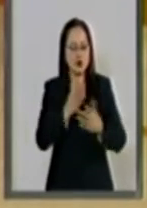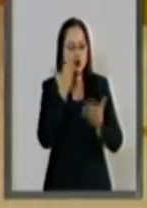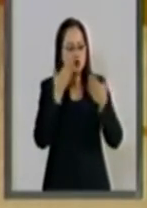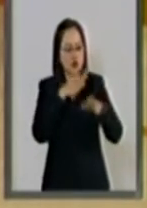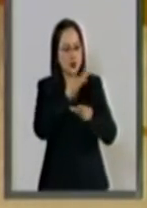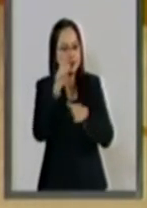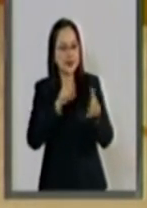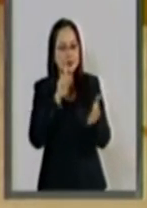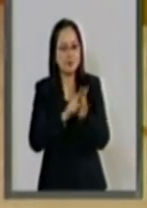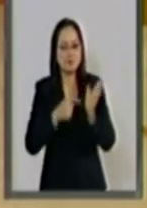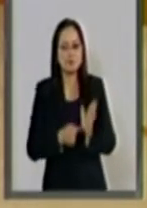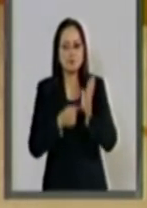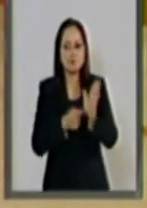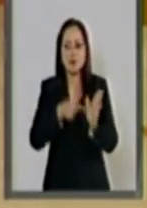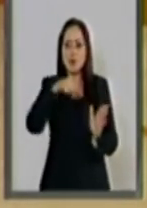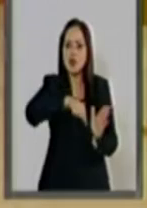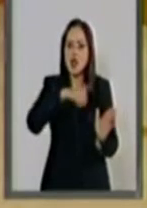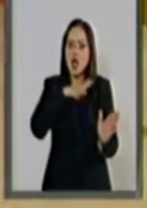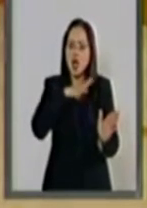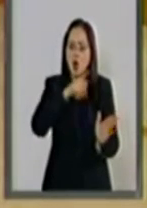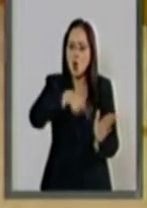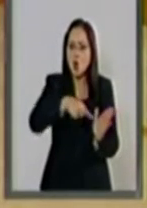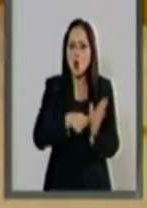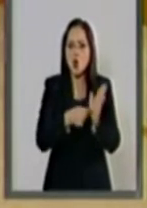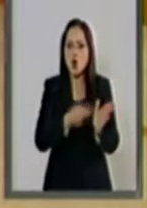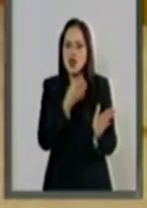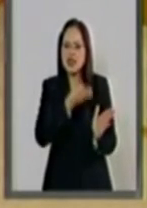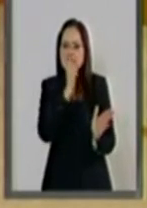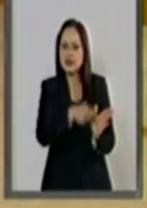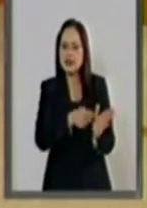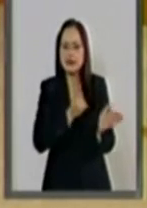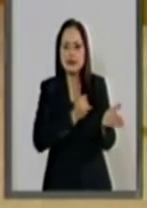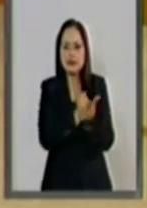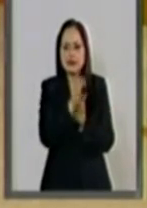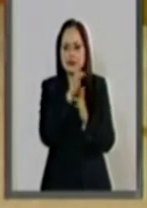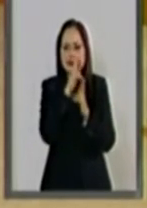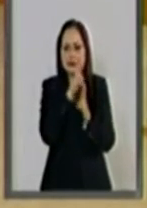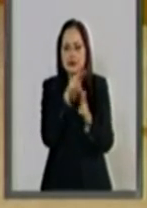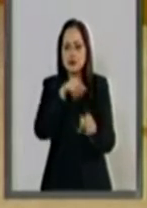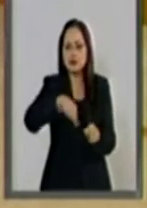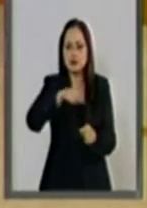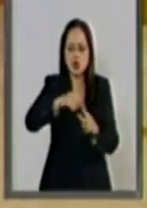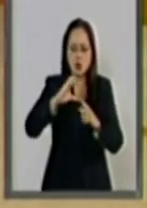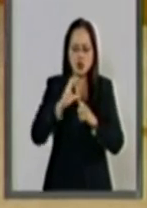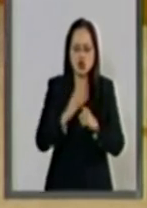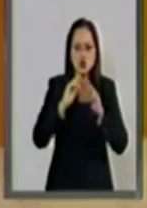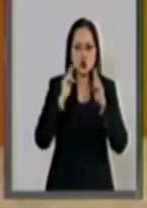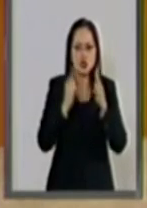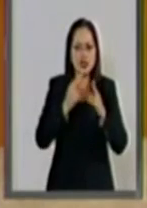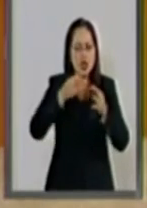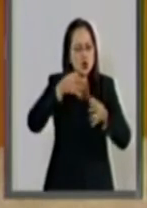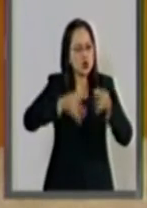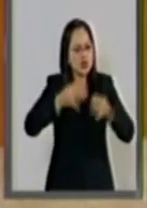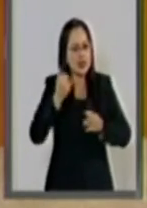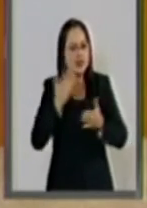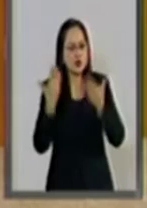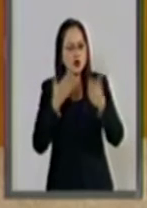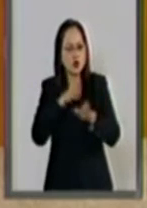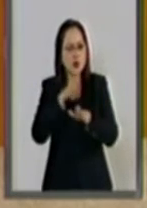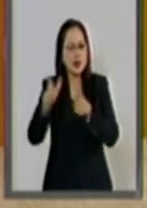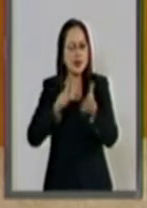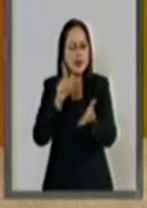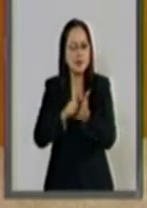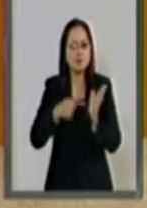Legislativos a presentar ante ustedes el dictamen de las Comisiones Unidas de Justicia y de Estudios Legislativos